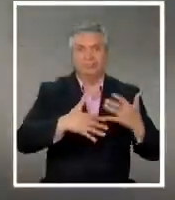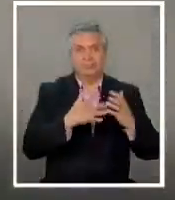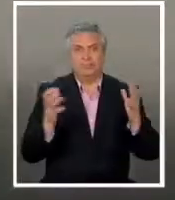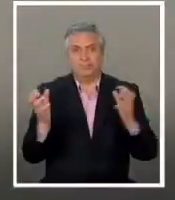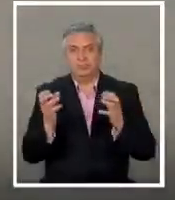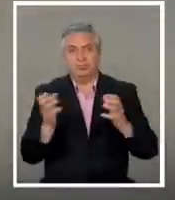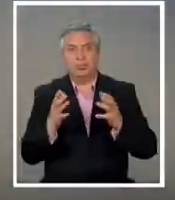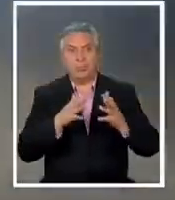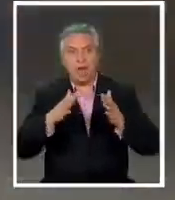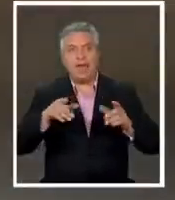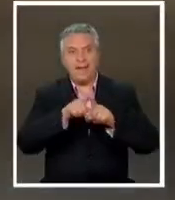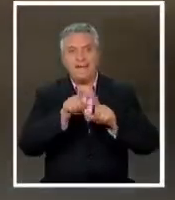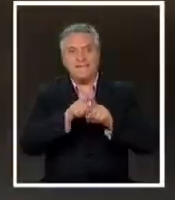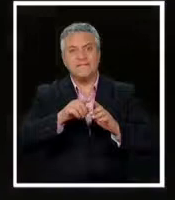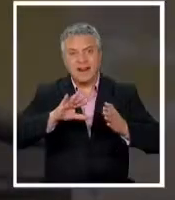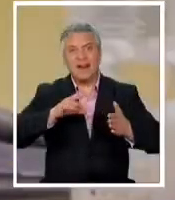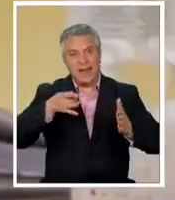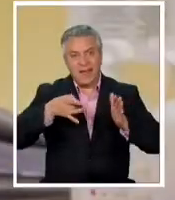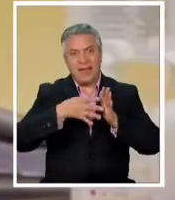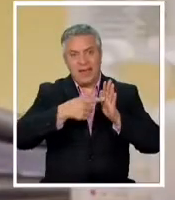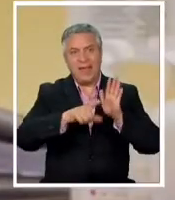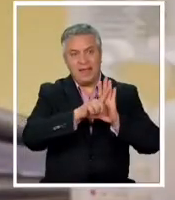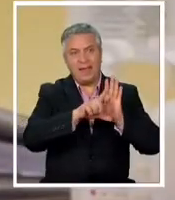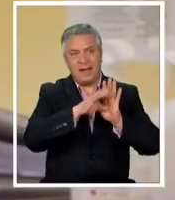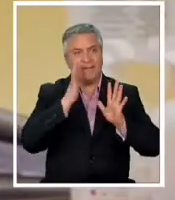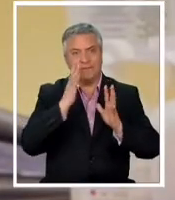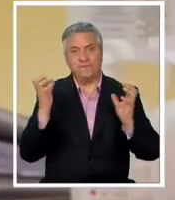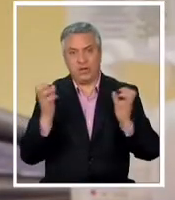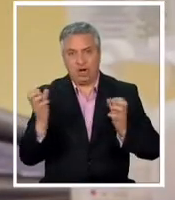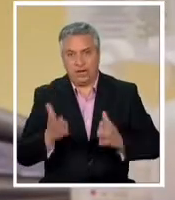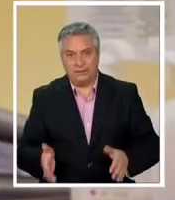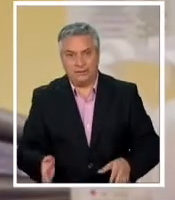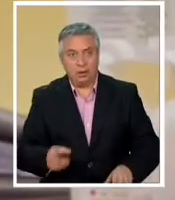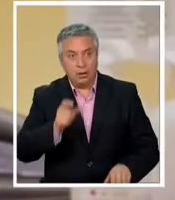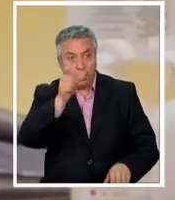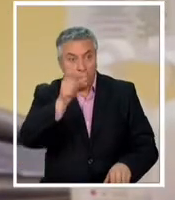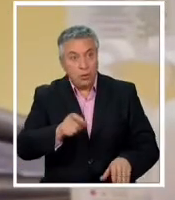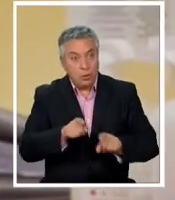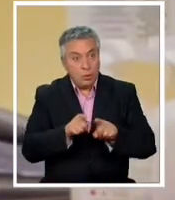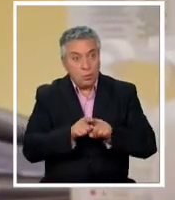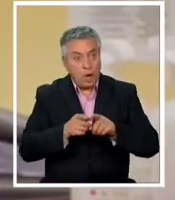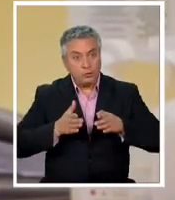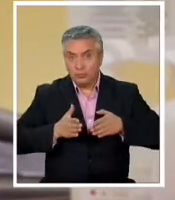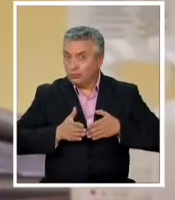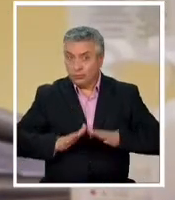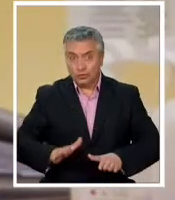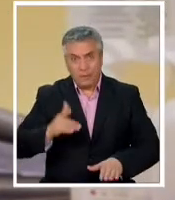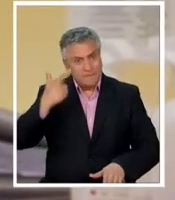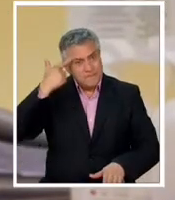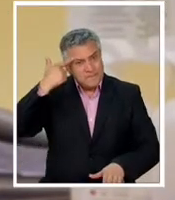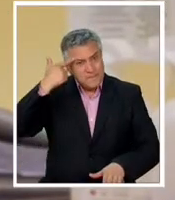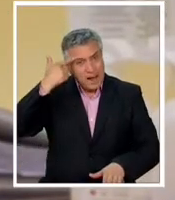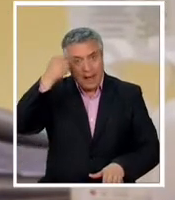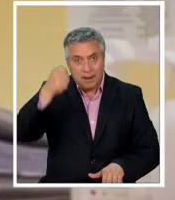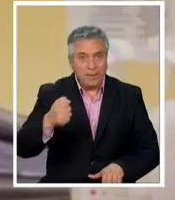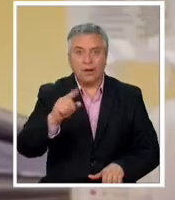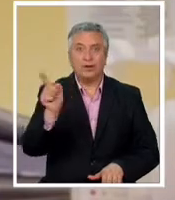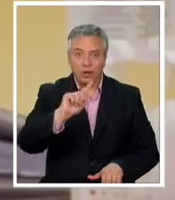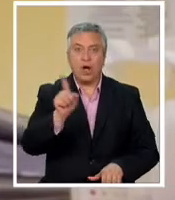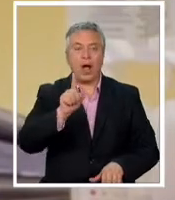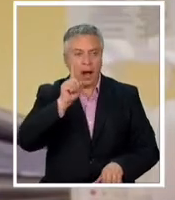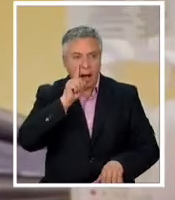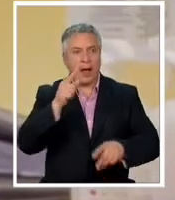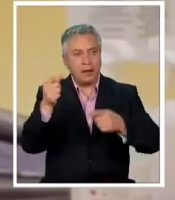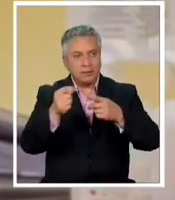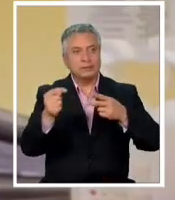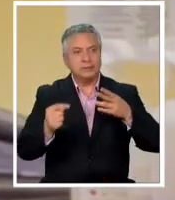aumento de delitos violentos el individuo no nace con una conducta criminal como tal no obstante existen una serie de